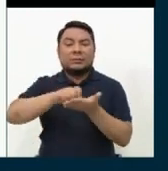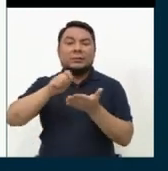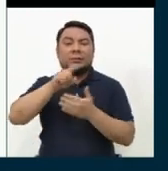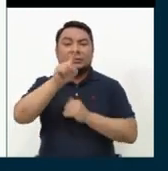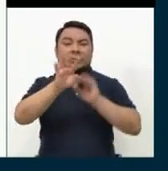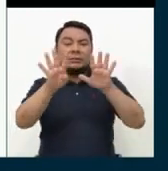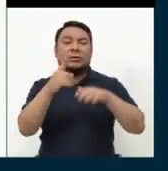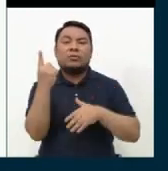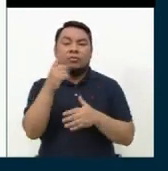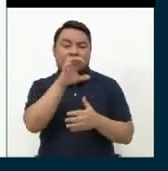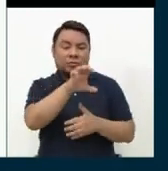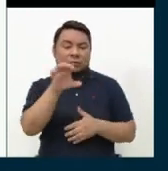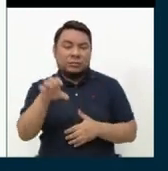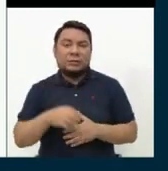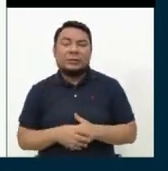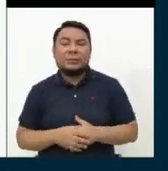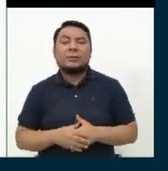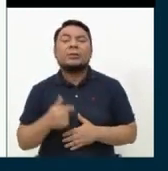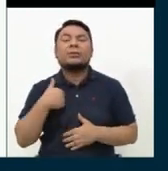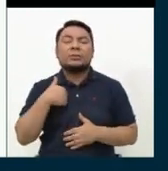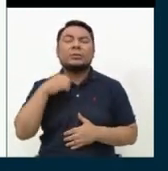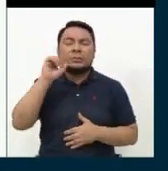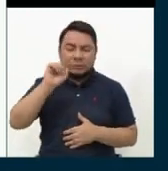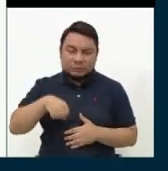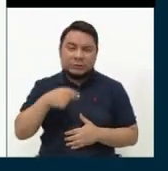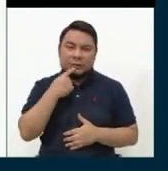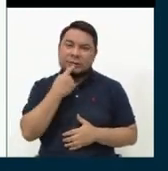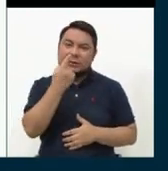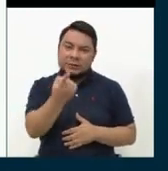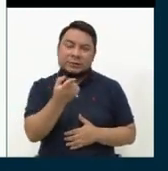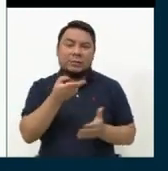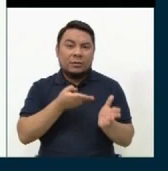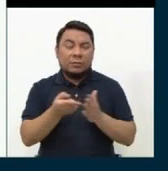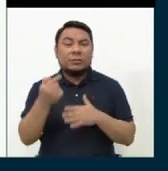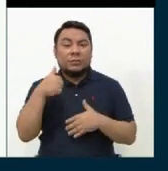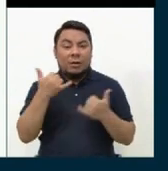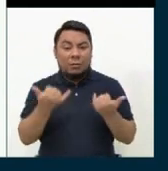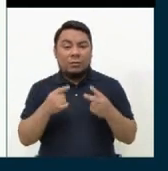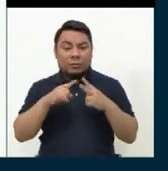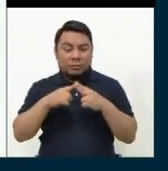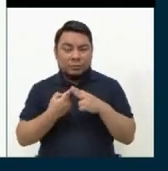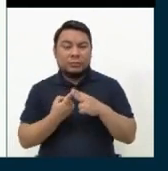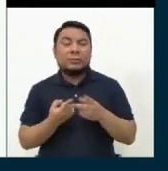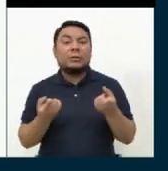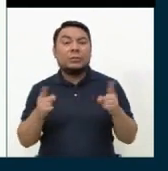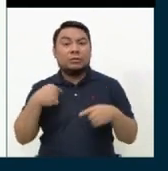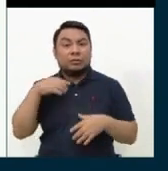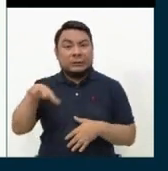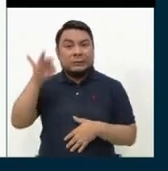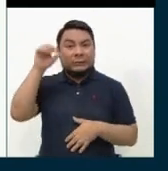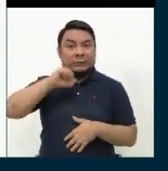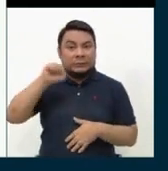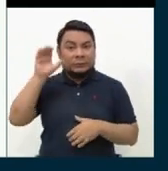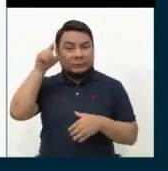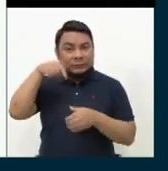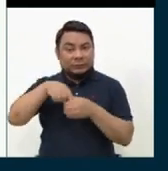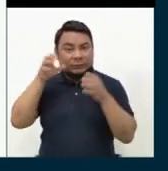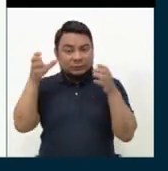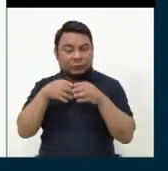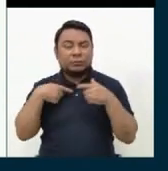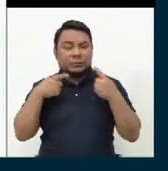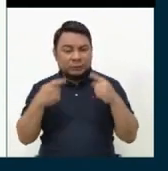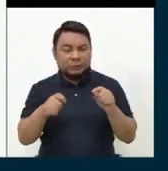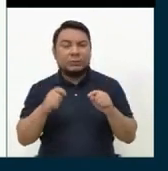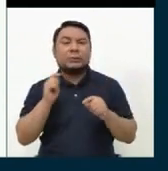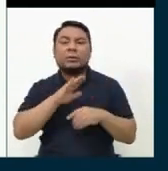en un solo casillero. Yo les garantizo que a partir de ahora, cuando sea elegido, vamos a tratar